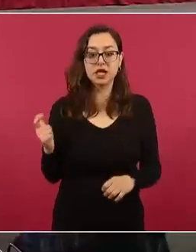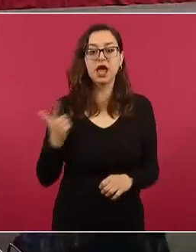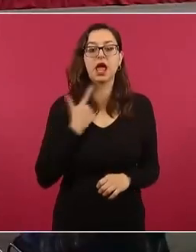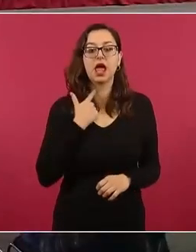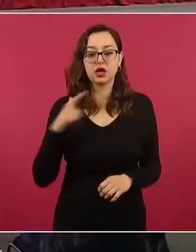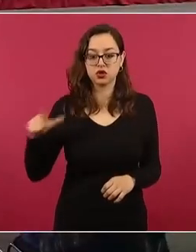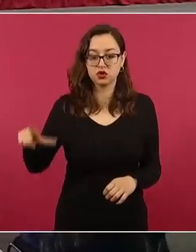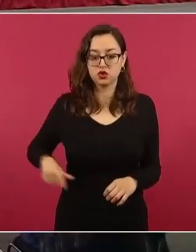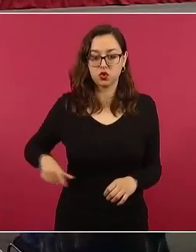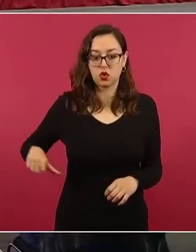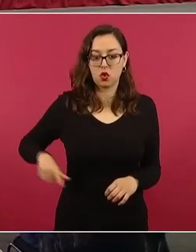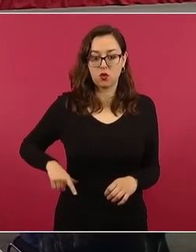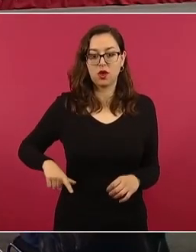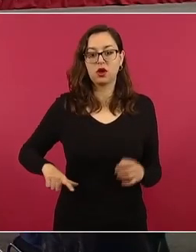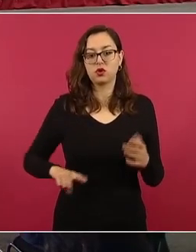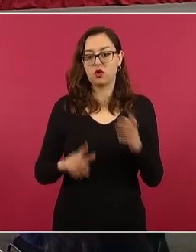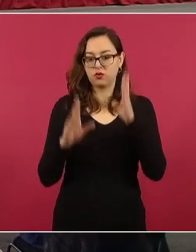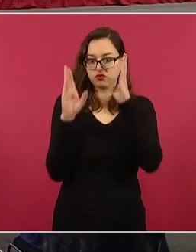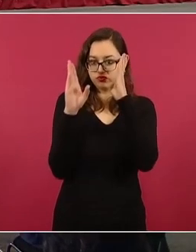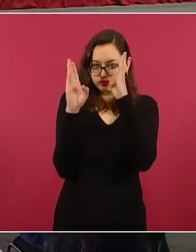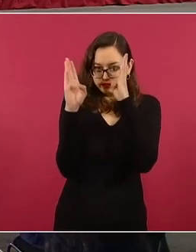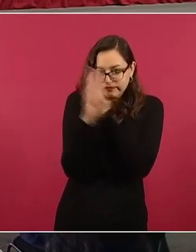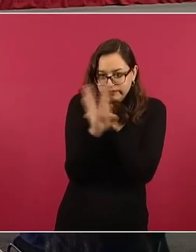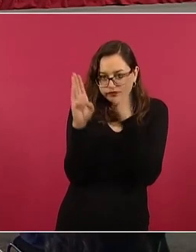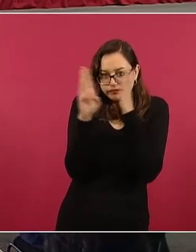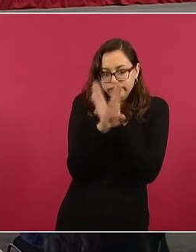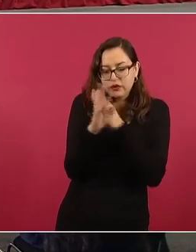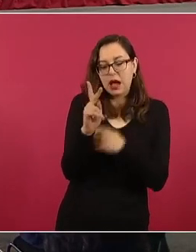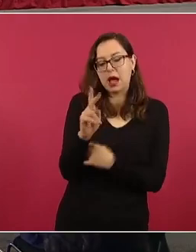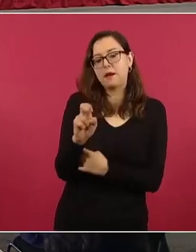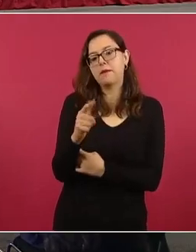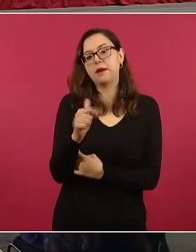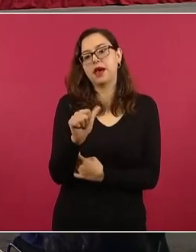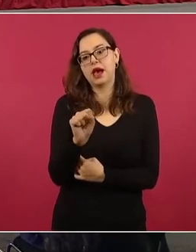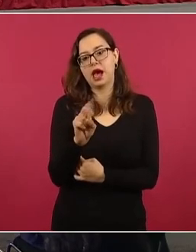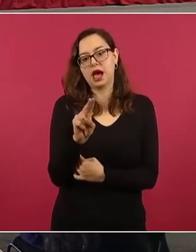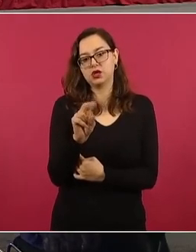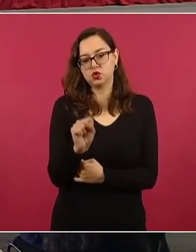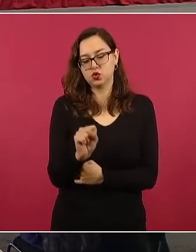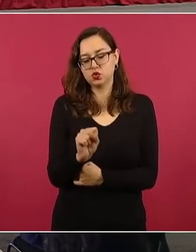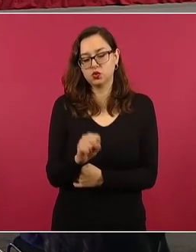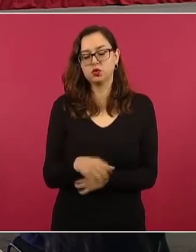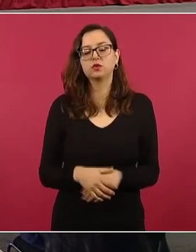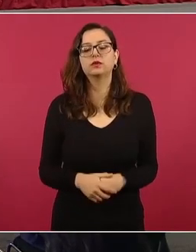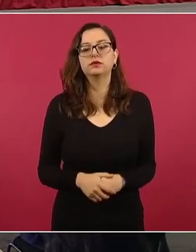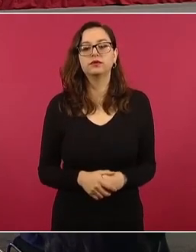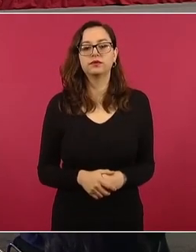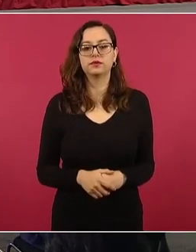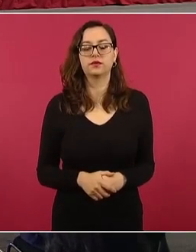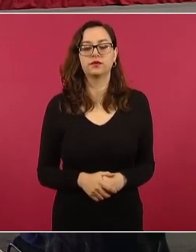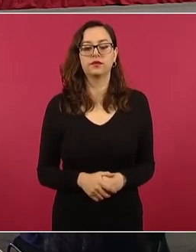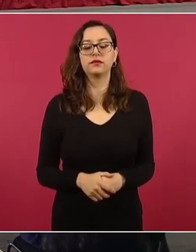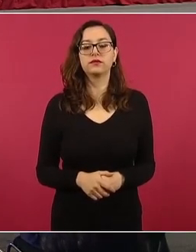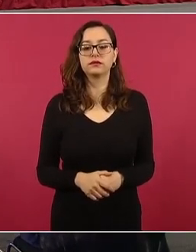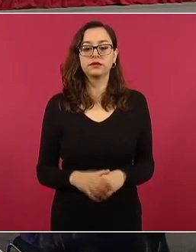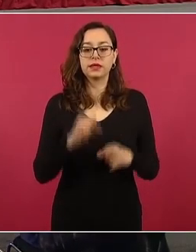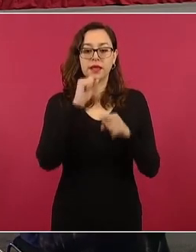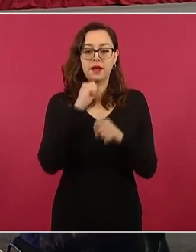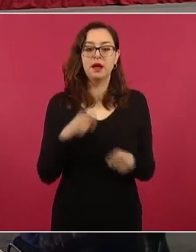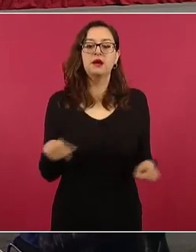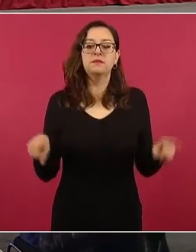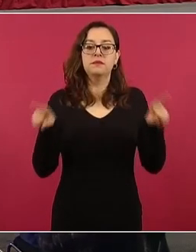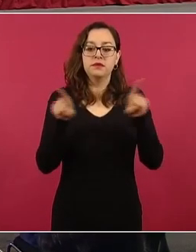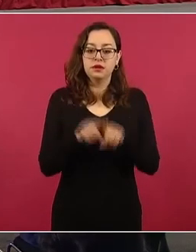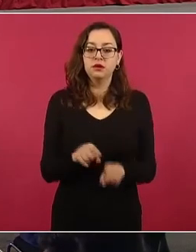servicios del programa Pegasus a la Secretaría de la Defensa Nacional y otras dependencias, en el análisis de 90